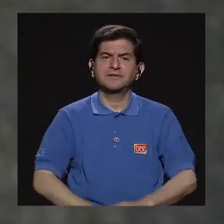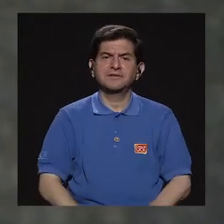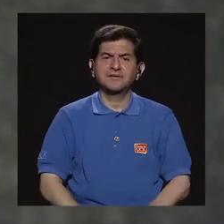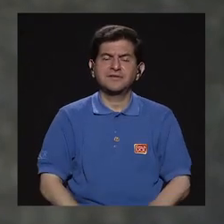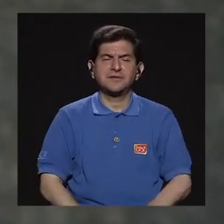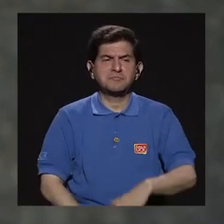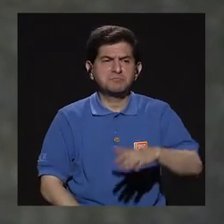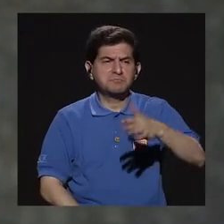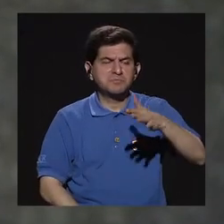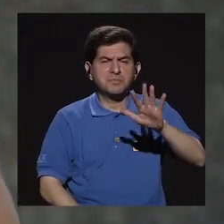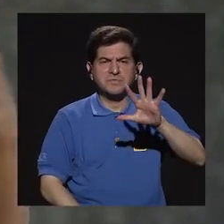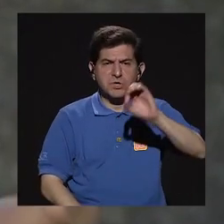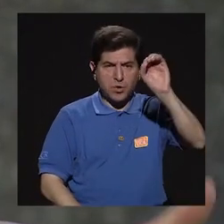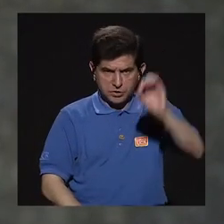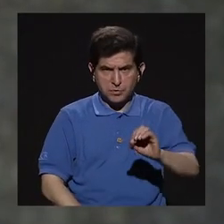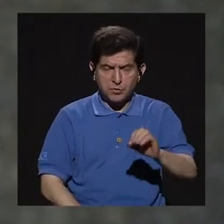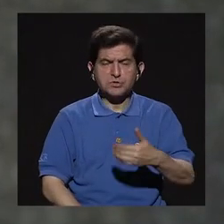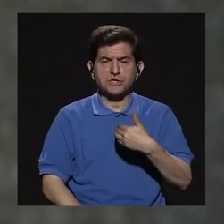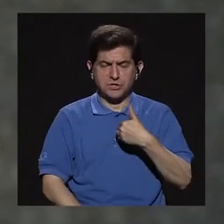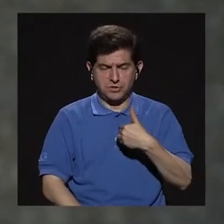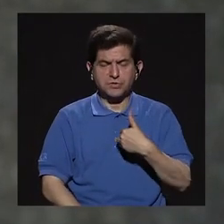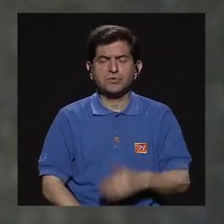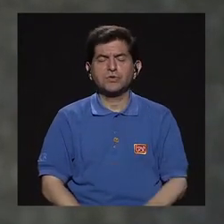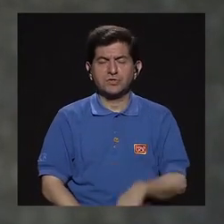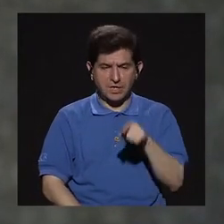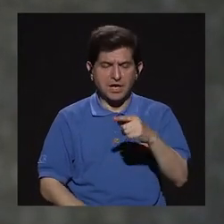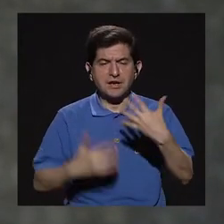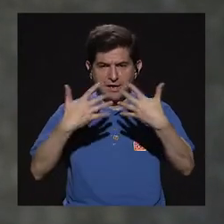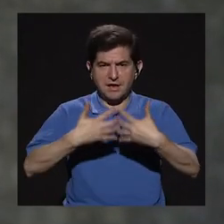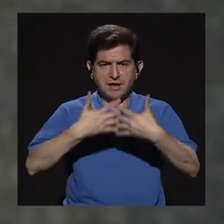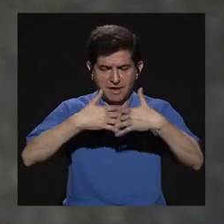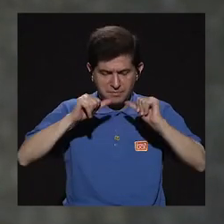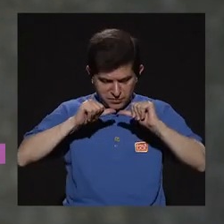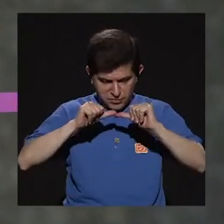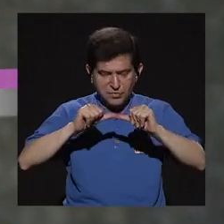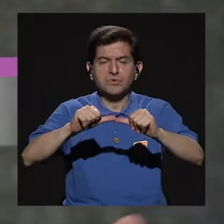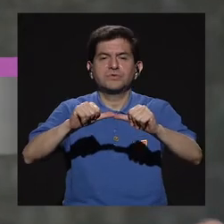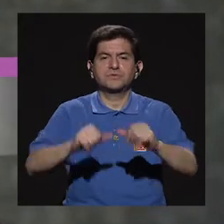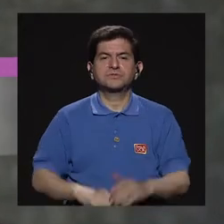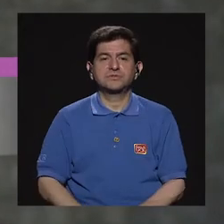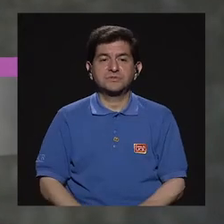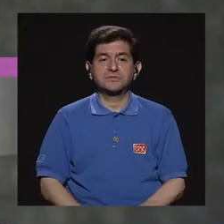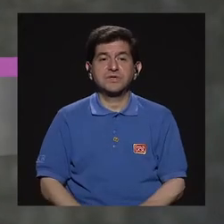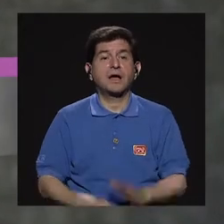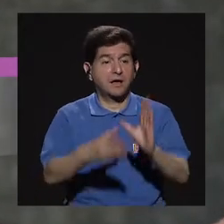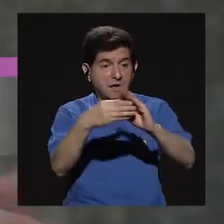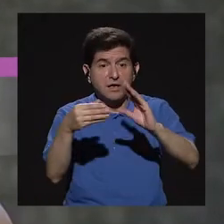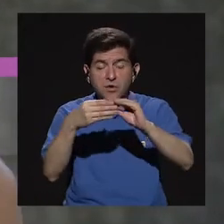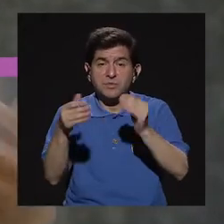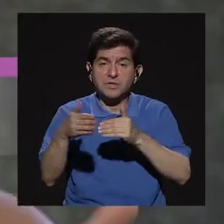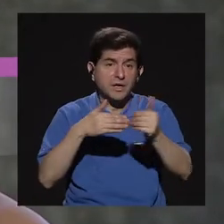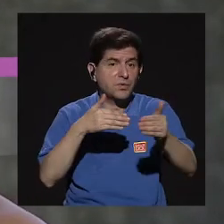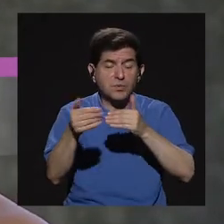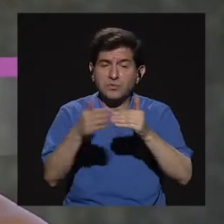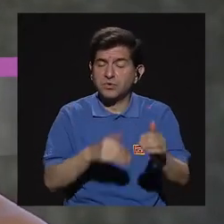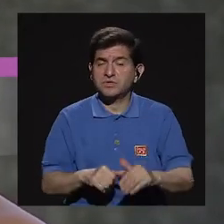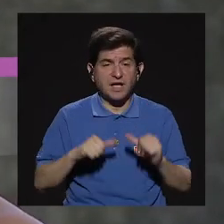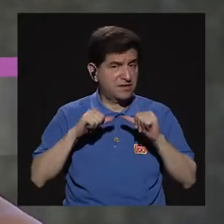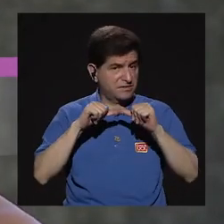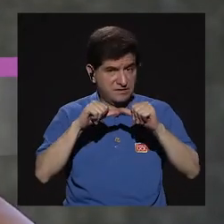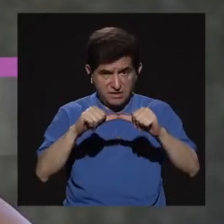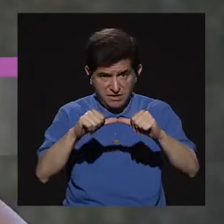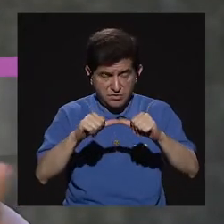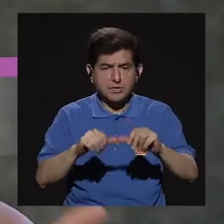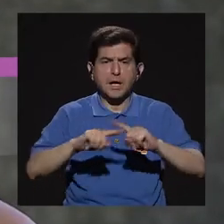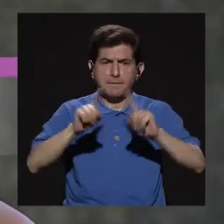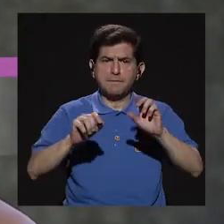aproximadamente 50% todavía tiene su emprendimiento en marcha. Y muchas nos comentan que a pesar de que no continuaron,